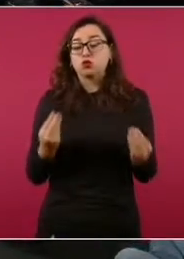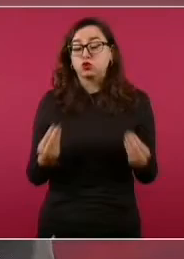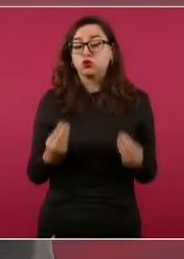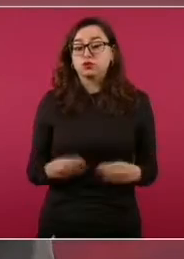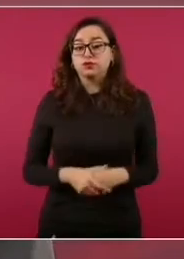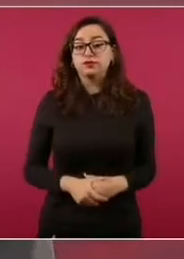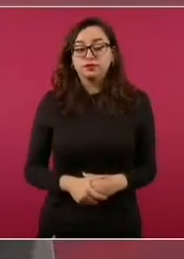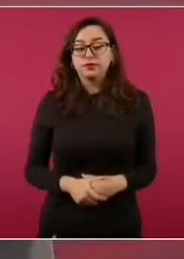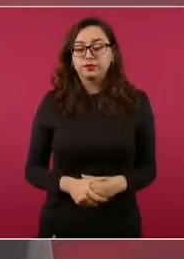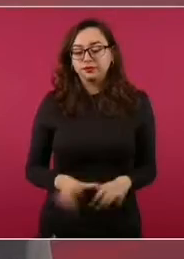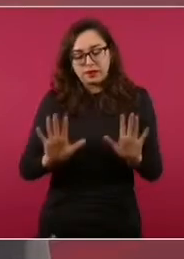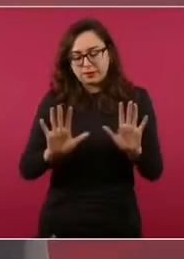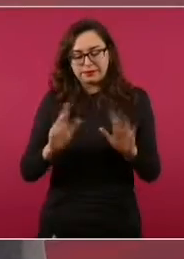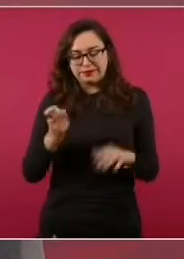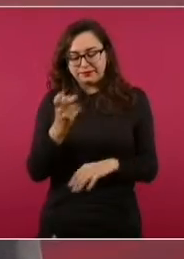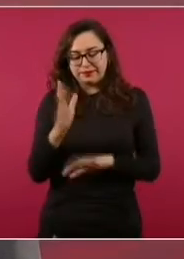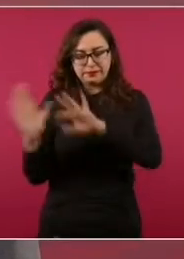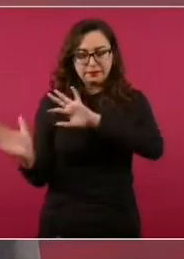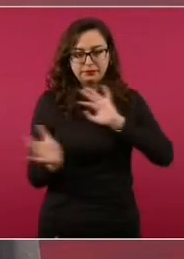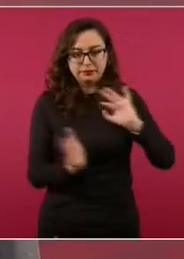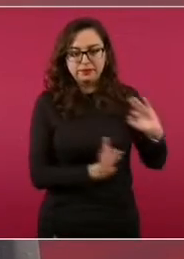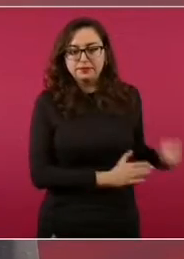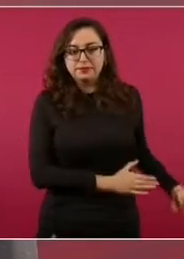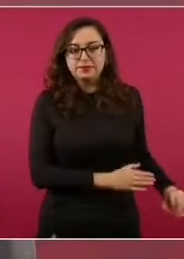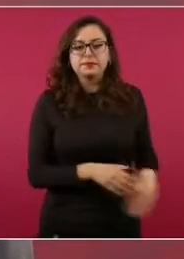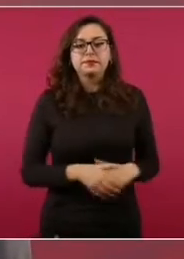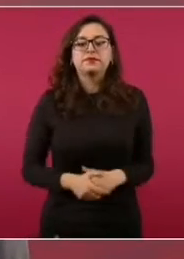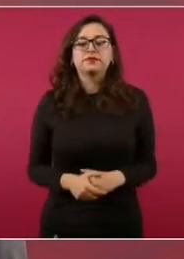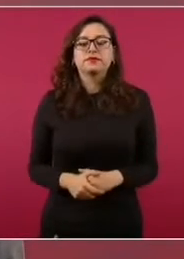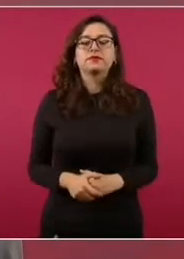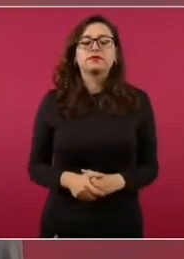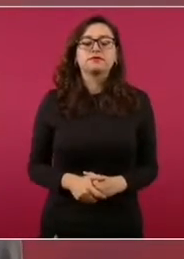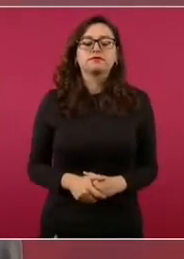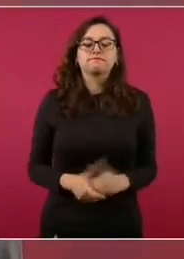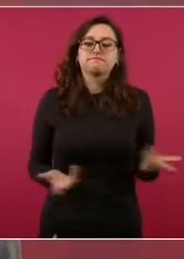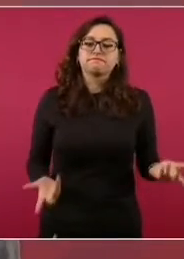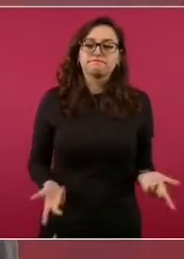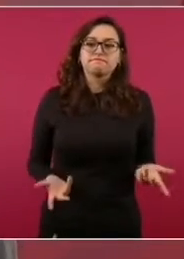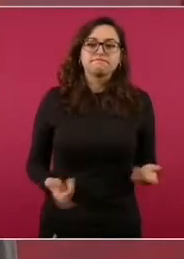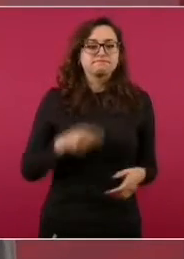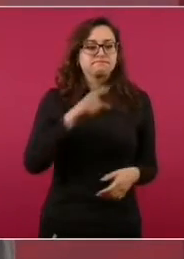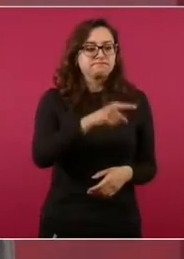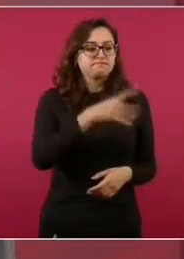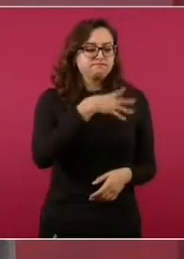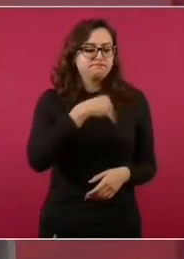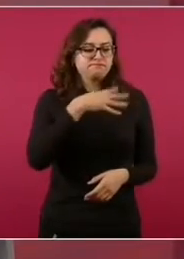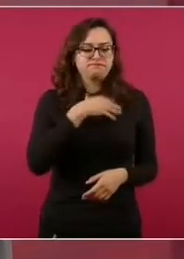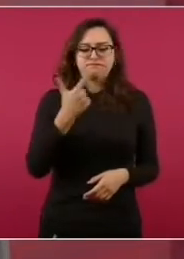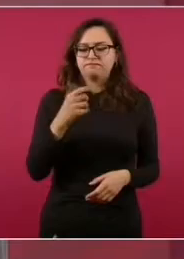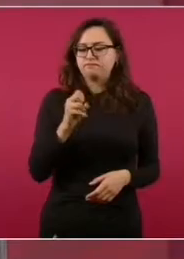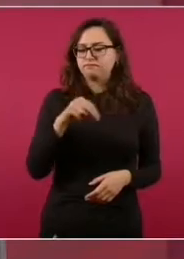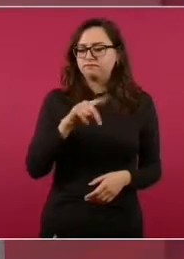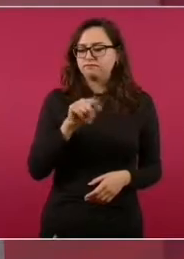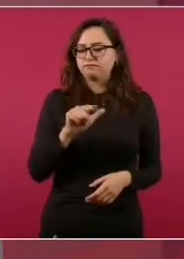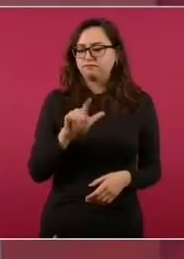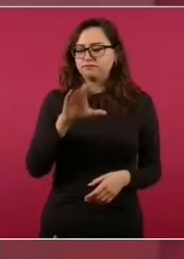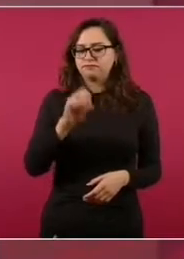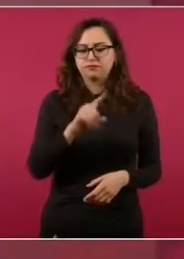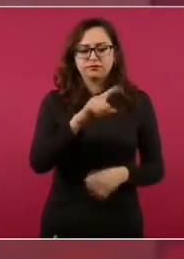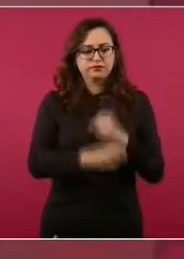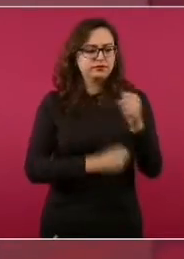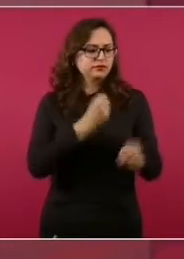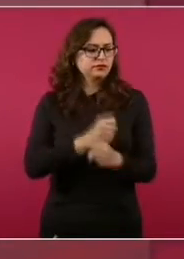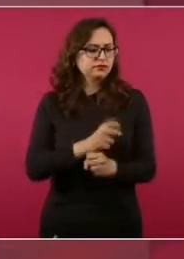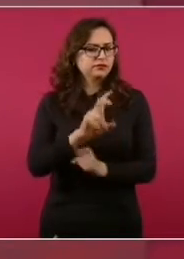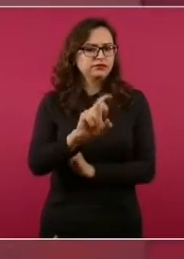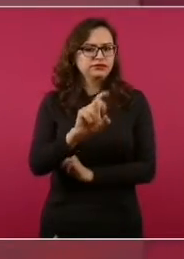Bueno, pero esto que me contaba Gonzalo, que tiene ahora 32,